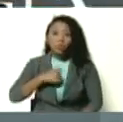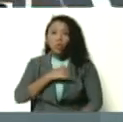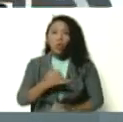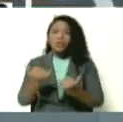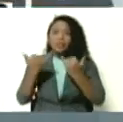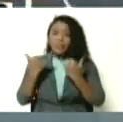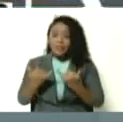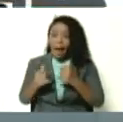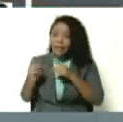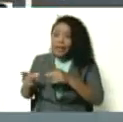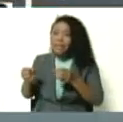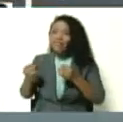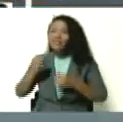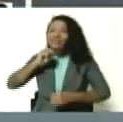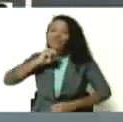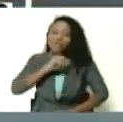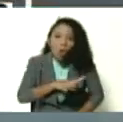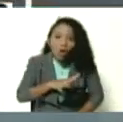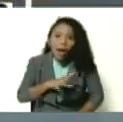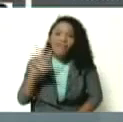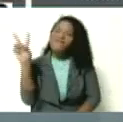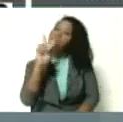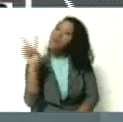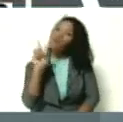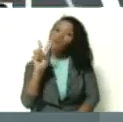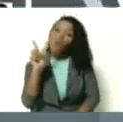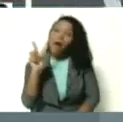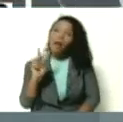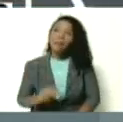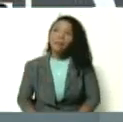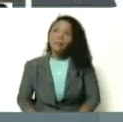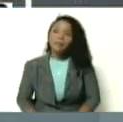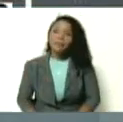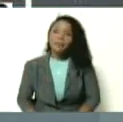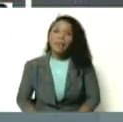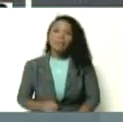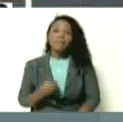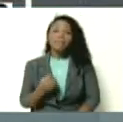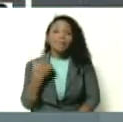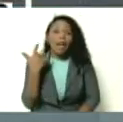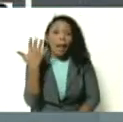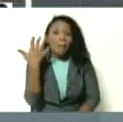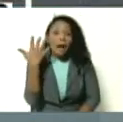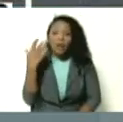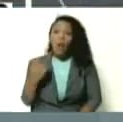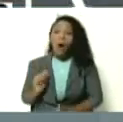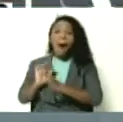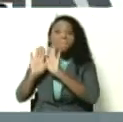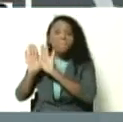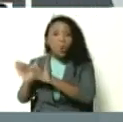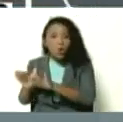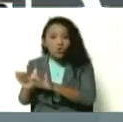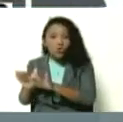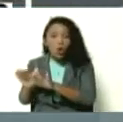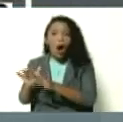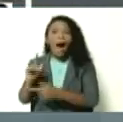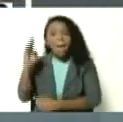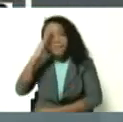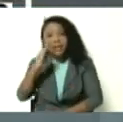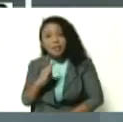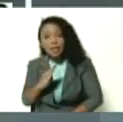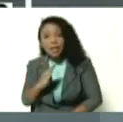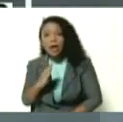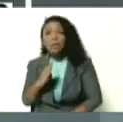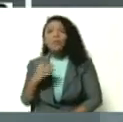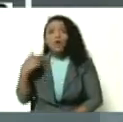un hecho histórico, Venezuela le tiende una mano hermana al pueblo brasileño, vamos a